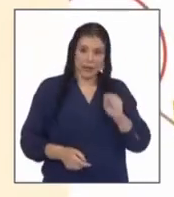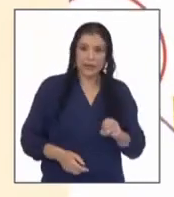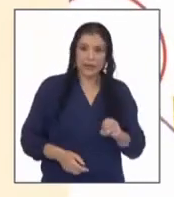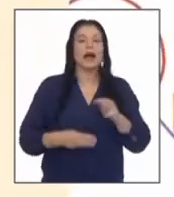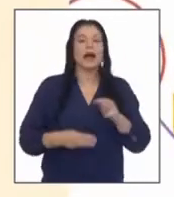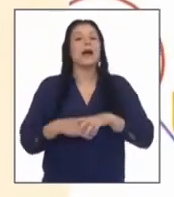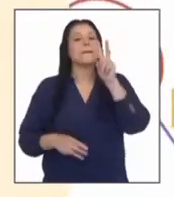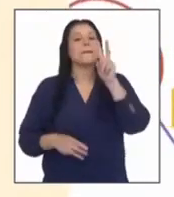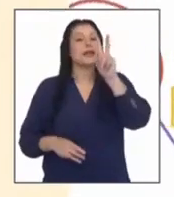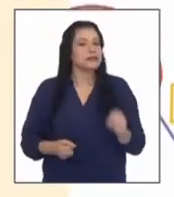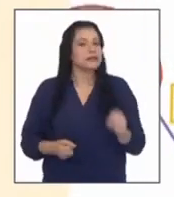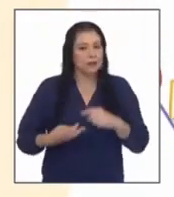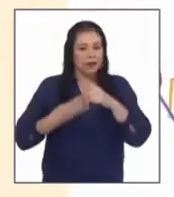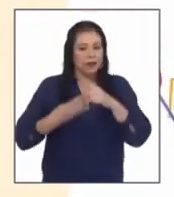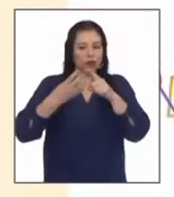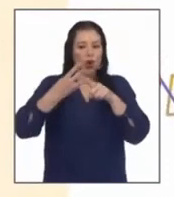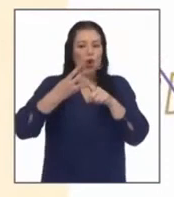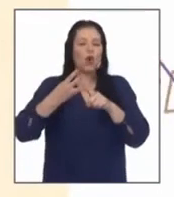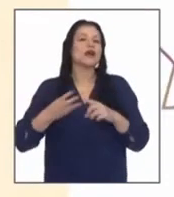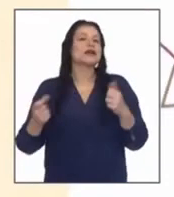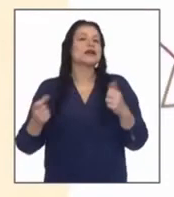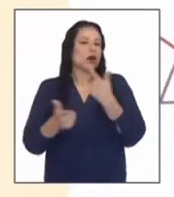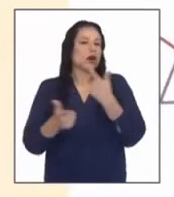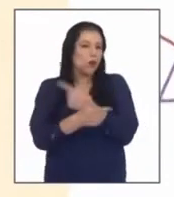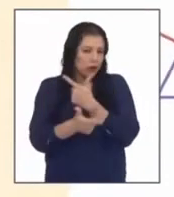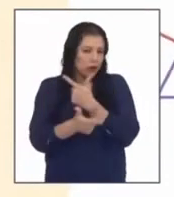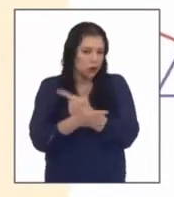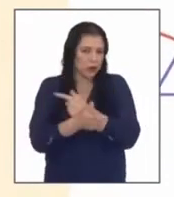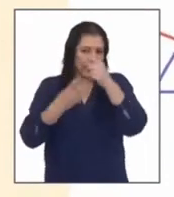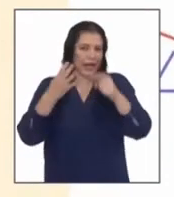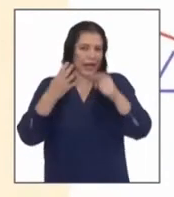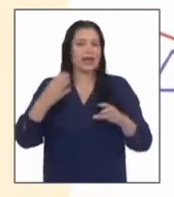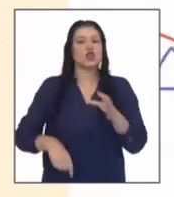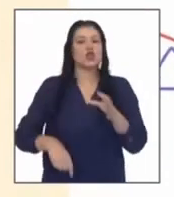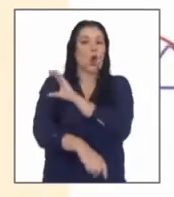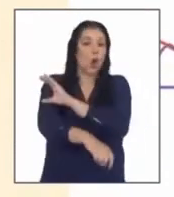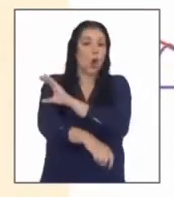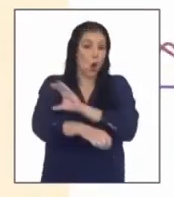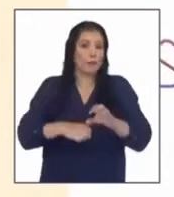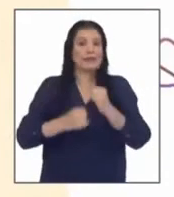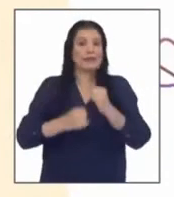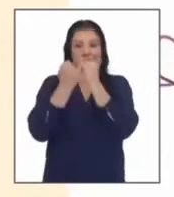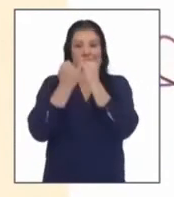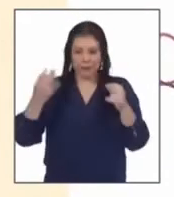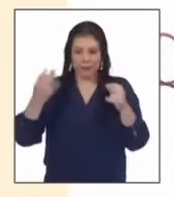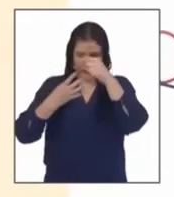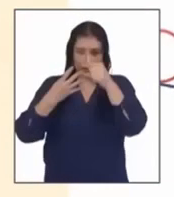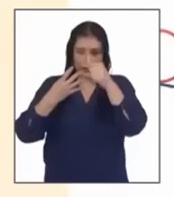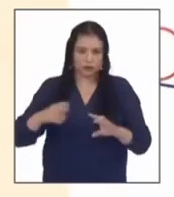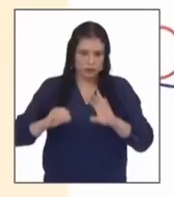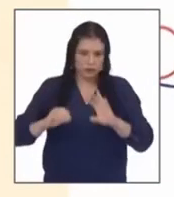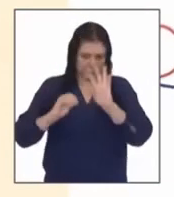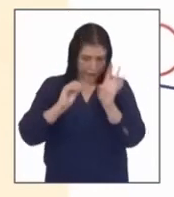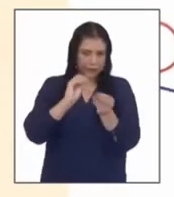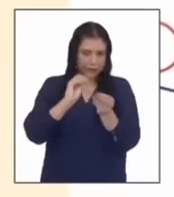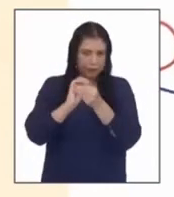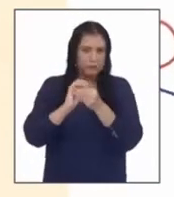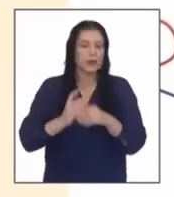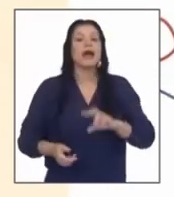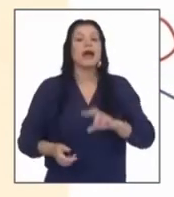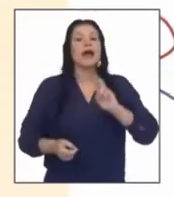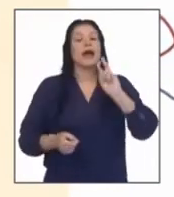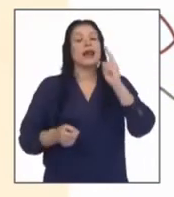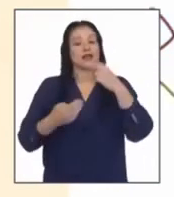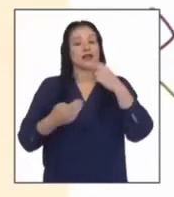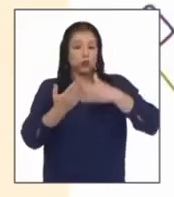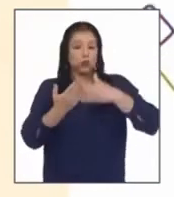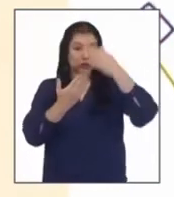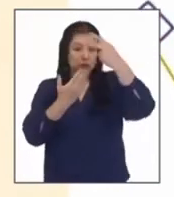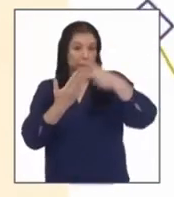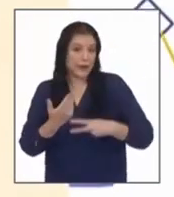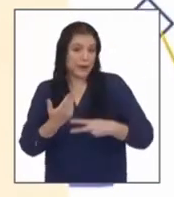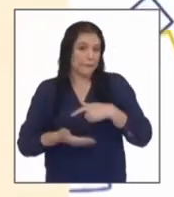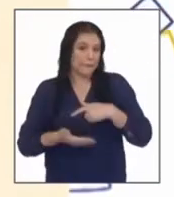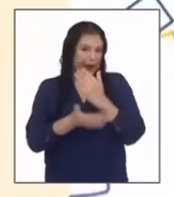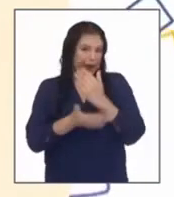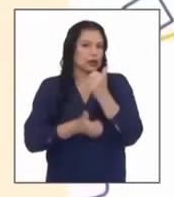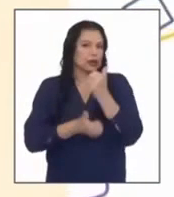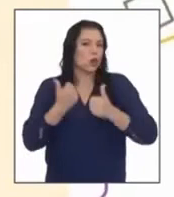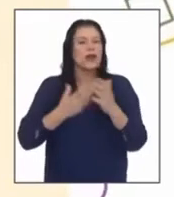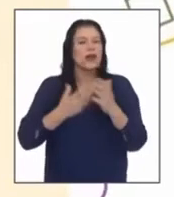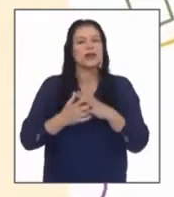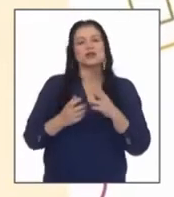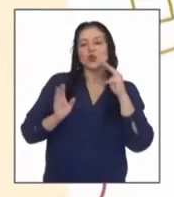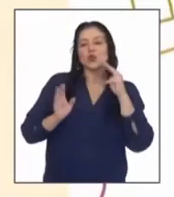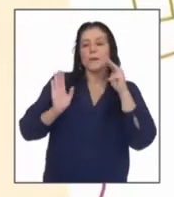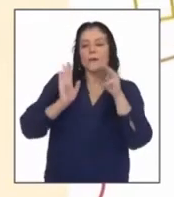villa el salvador san juan del uri gancho comas e independencia la segunda parte del plan será desarrollar un prototipo